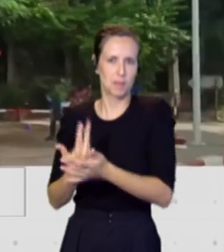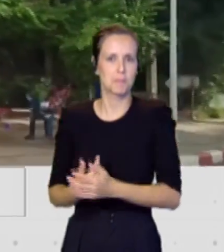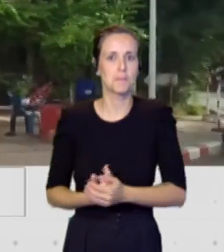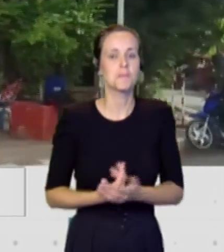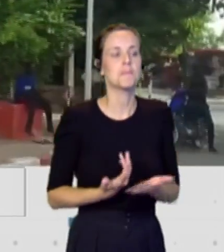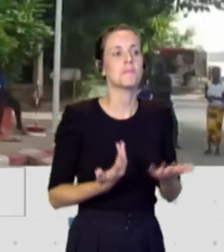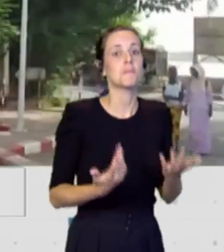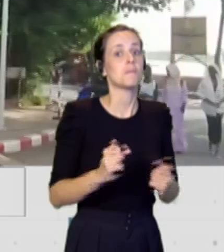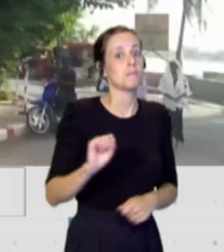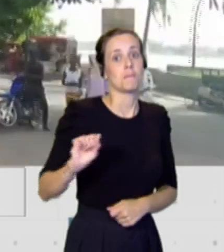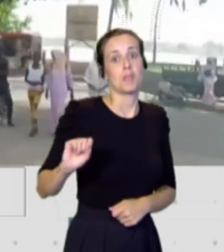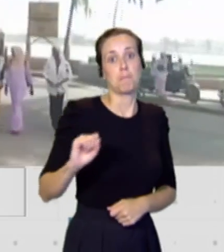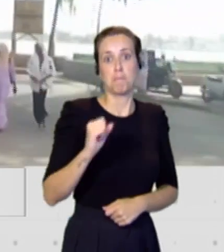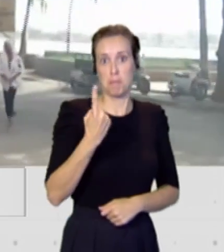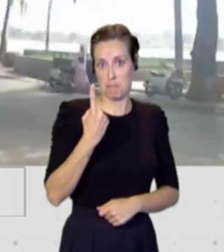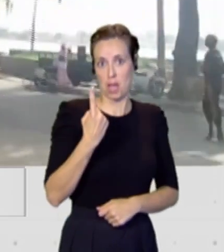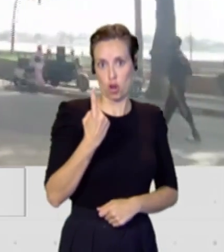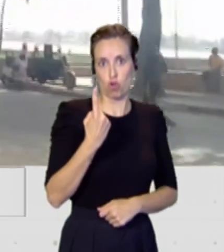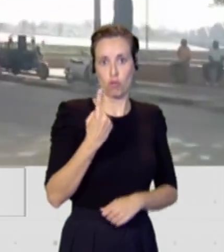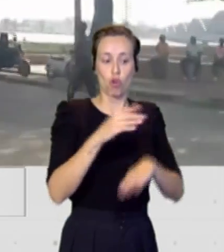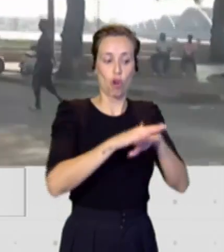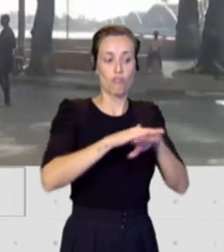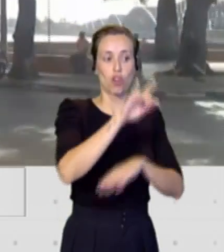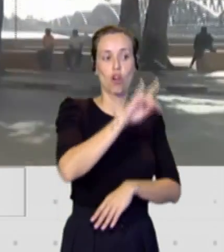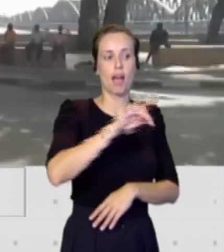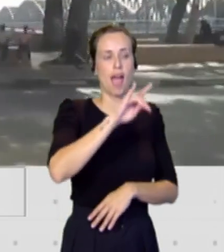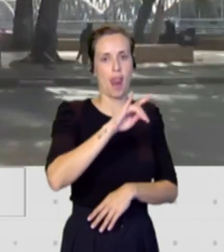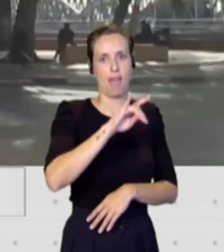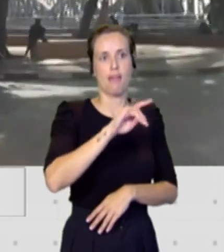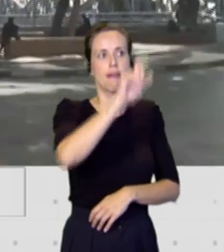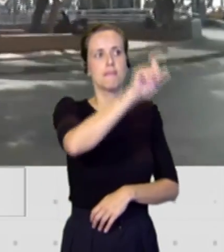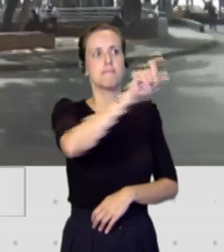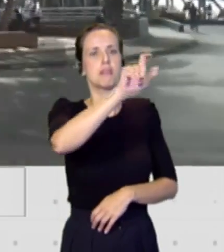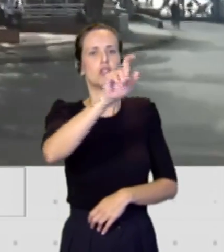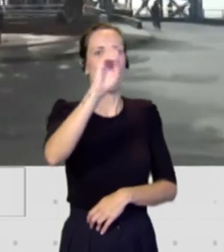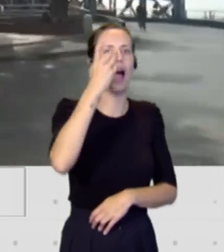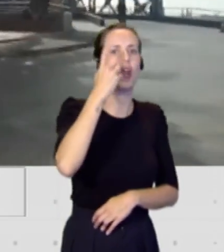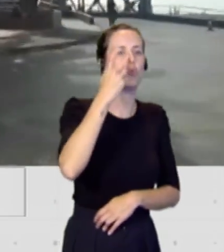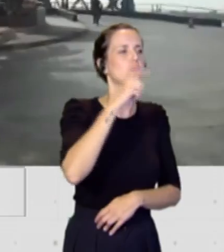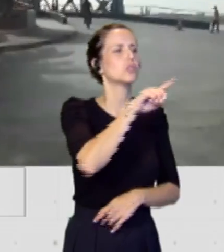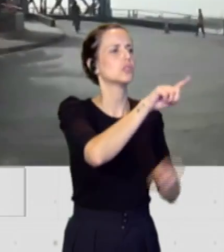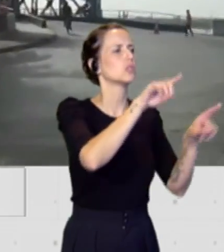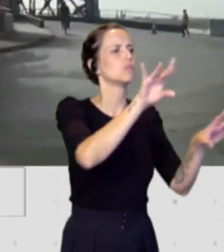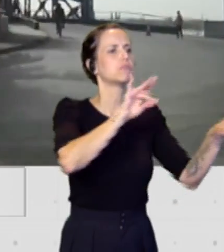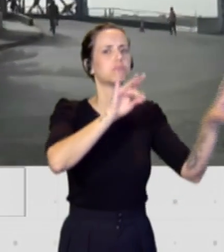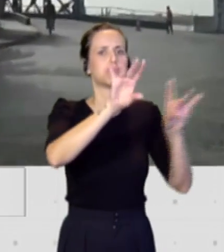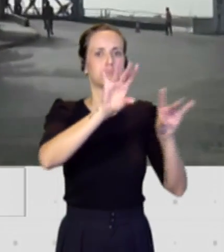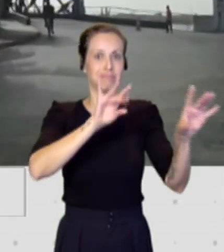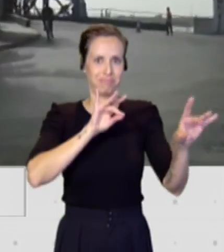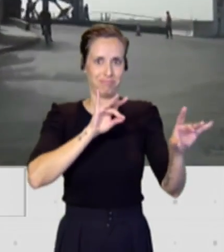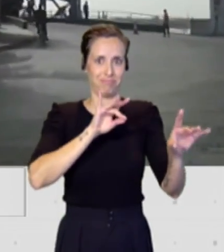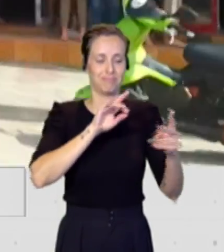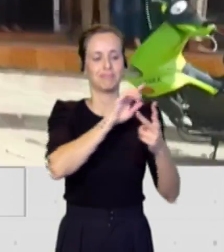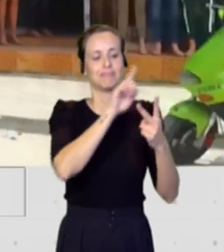Básicamente, primero se hizo una selección por parte del gobierno de Canarias de aquellos beneficiarios, se detectaron los sectores